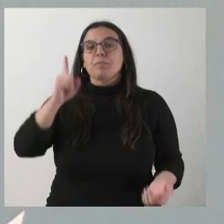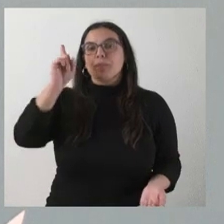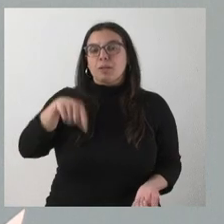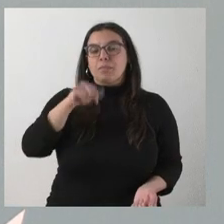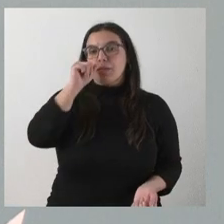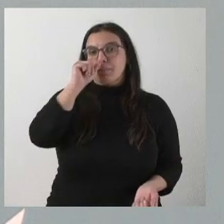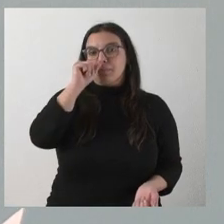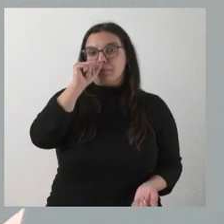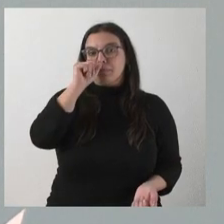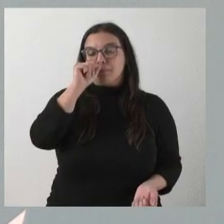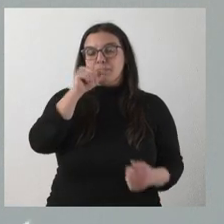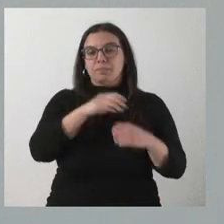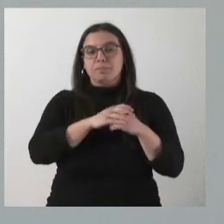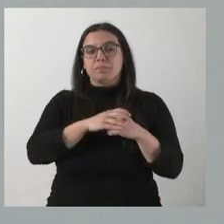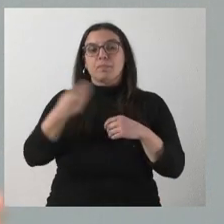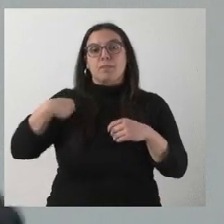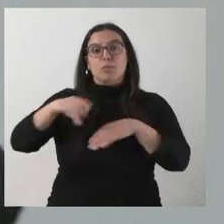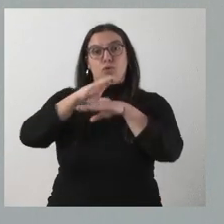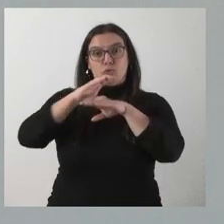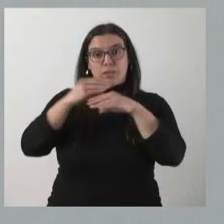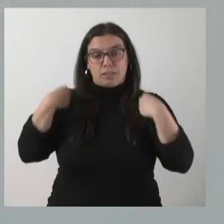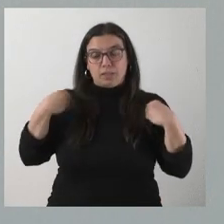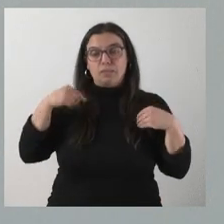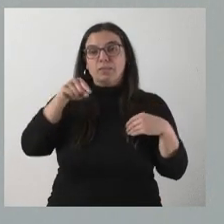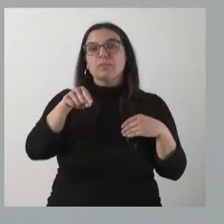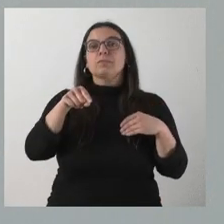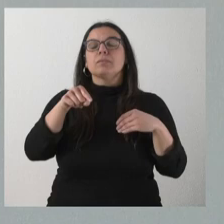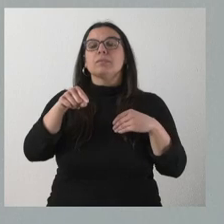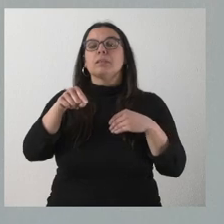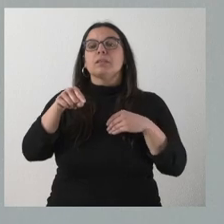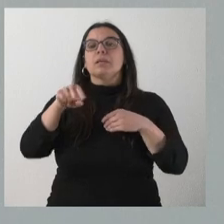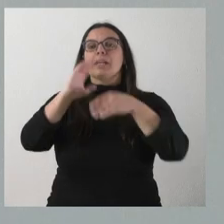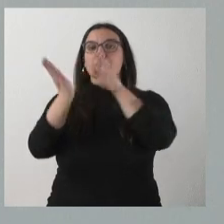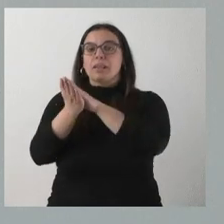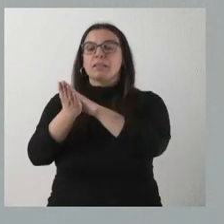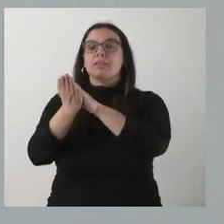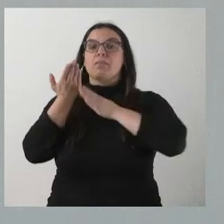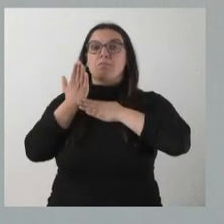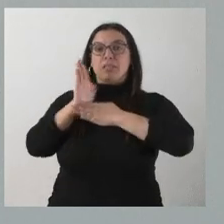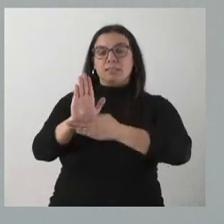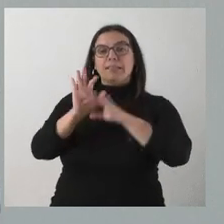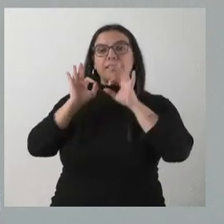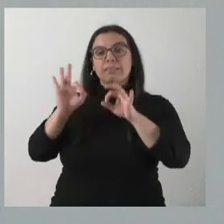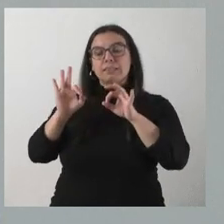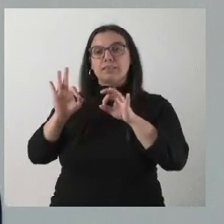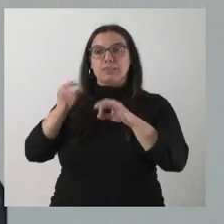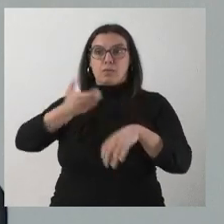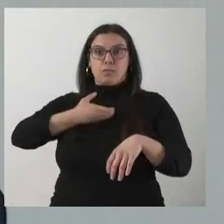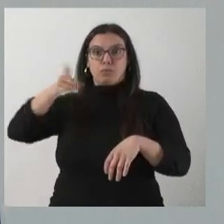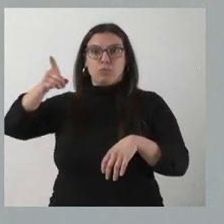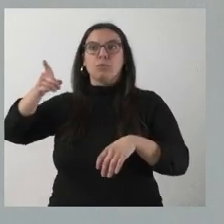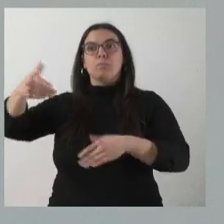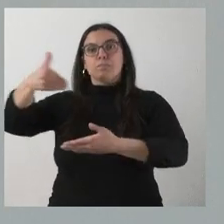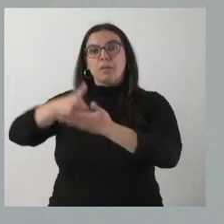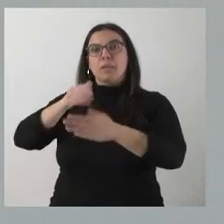por parte de la propia consejería se ha traído el expediente a iniciativa del correspondiente municipio para autorizar